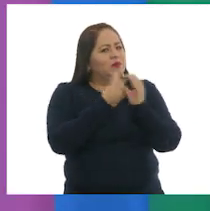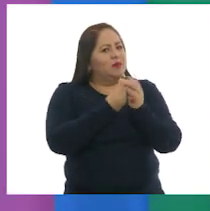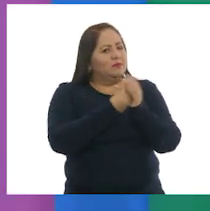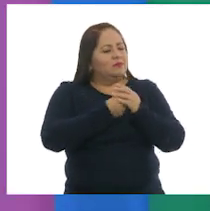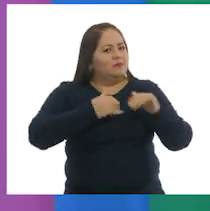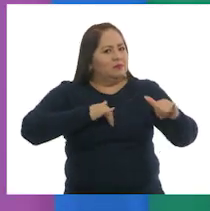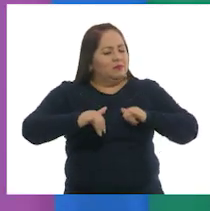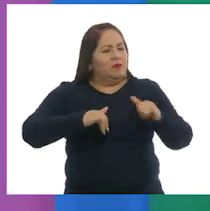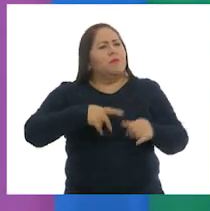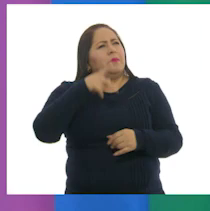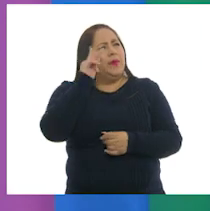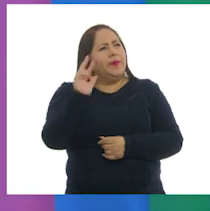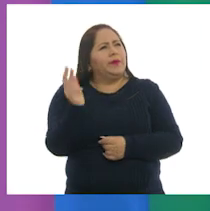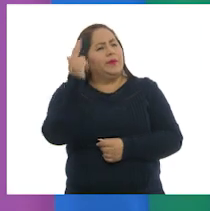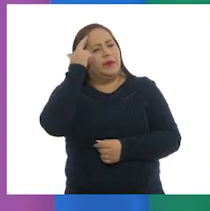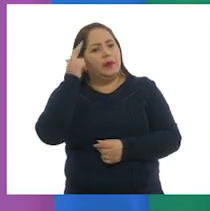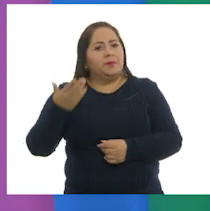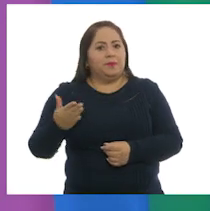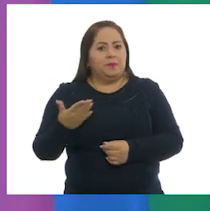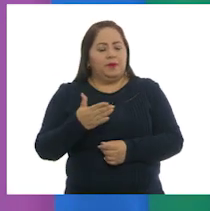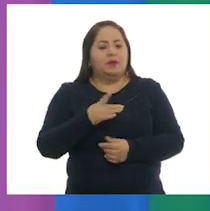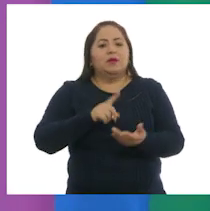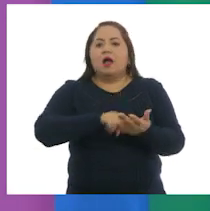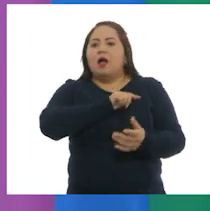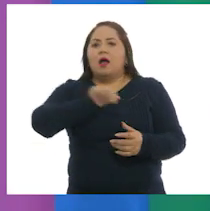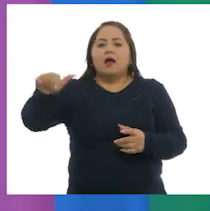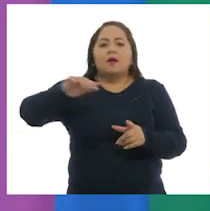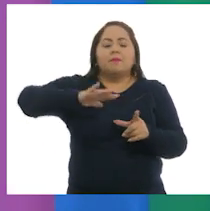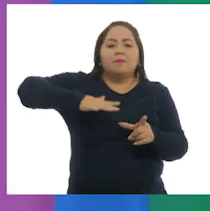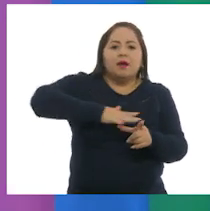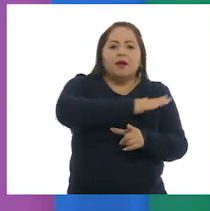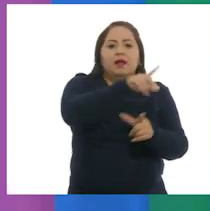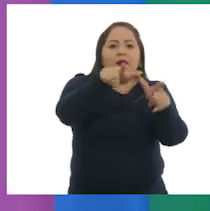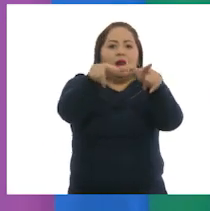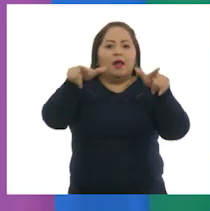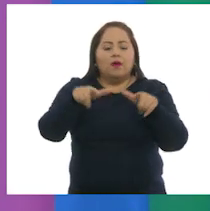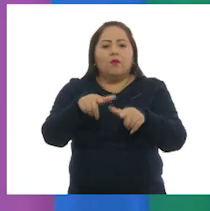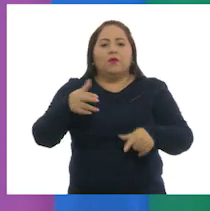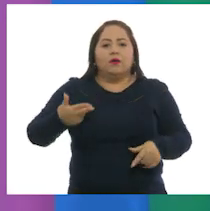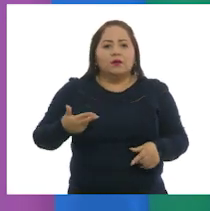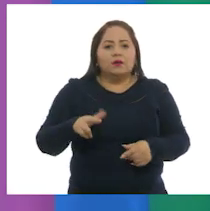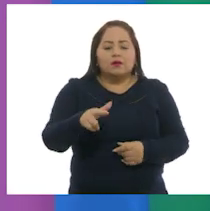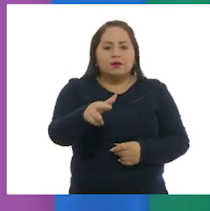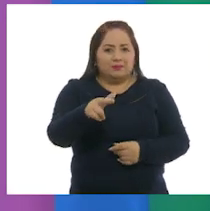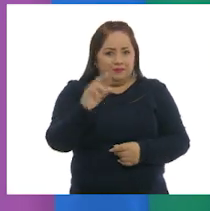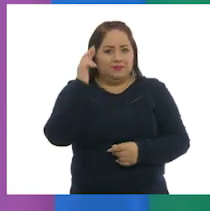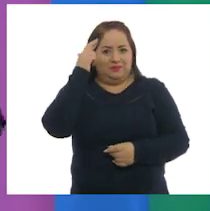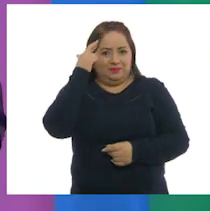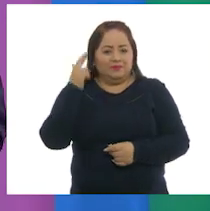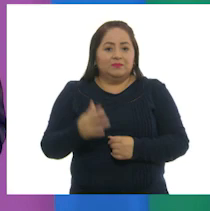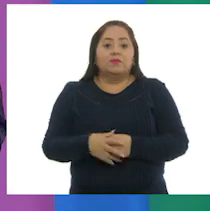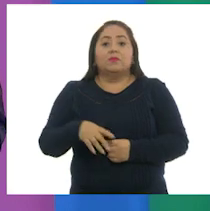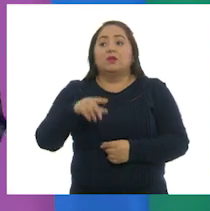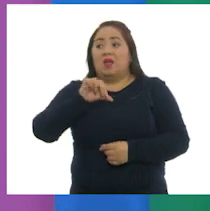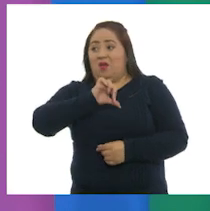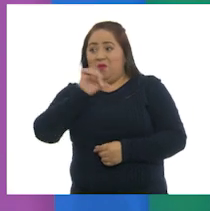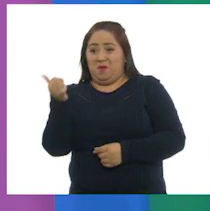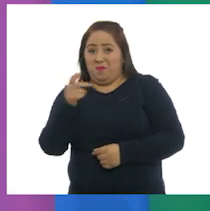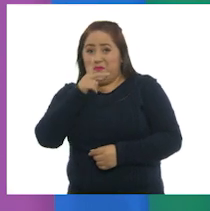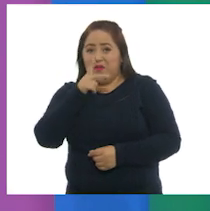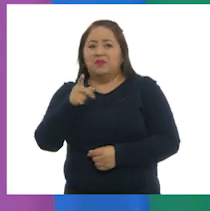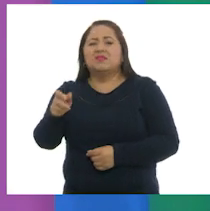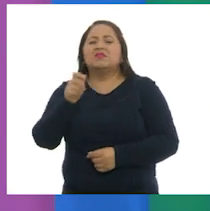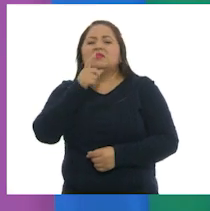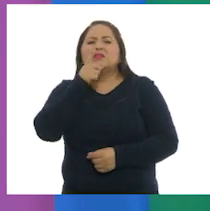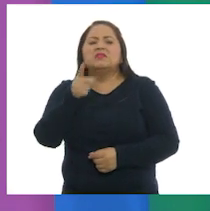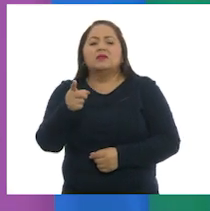recuerdo que la pesca se realiza en mares, lagos, ríos y lagunas. A diferencia de la acuacultura, la cual